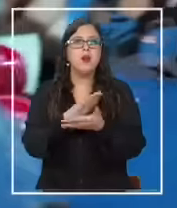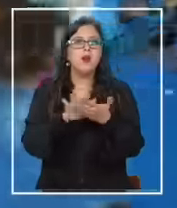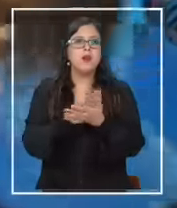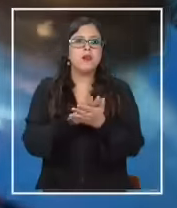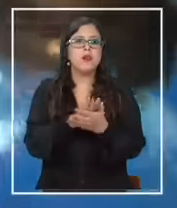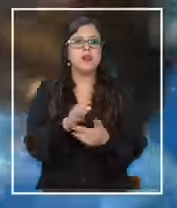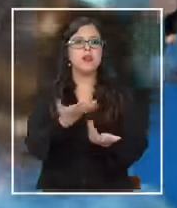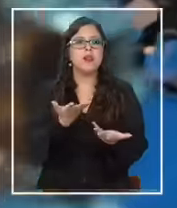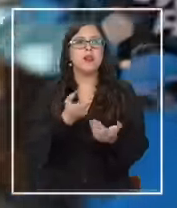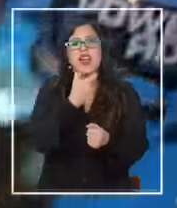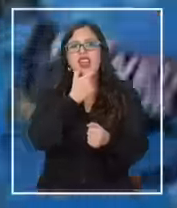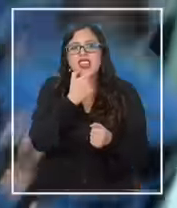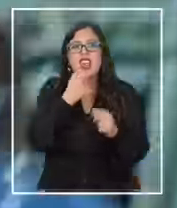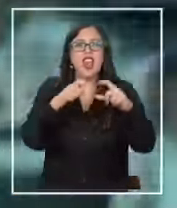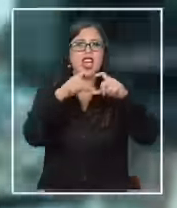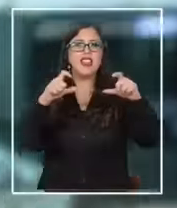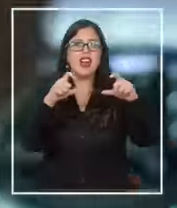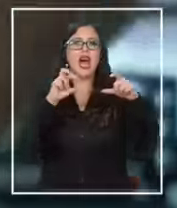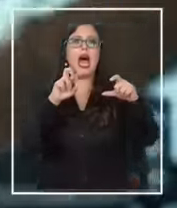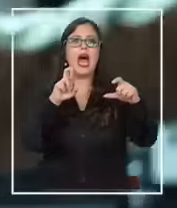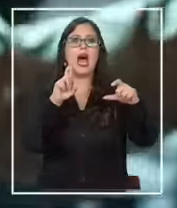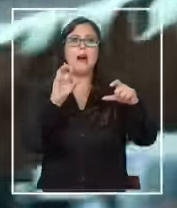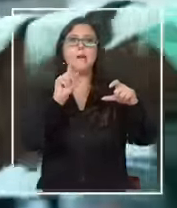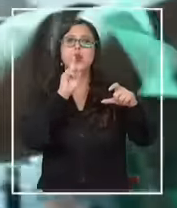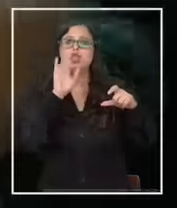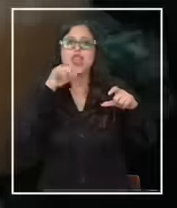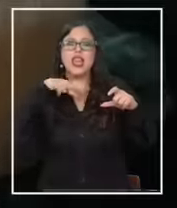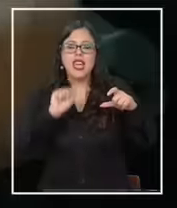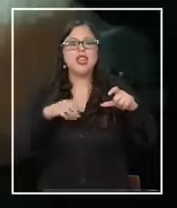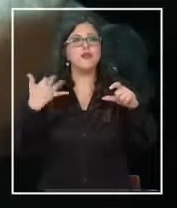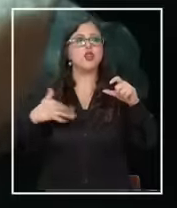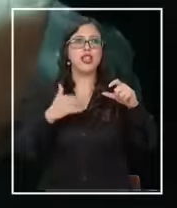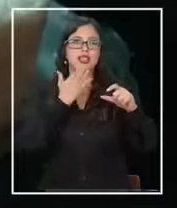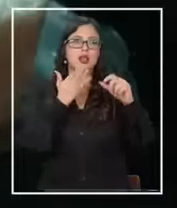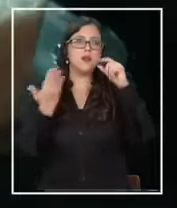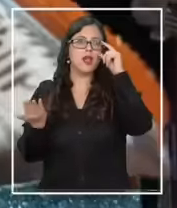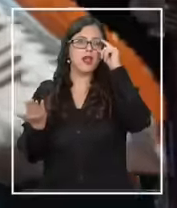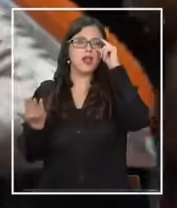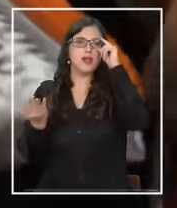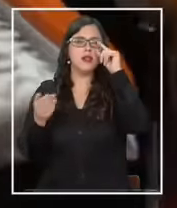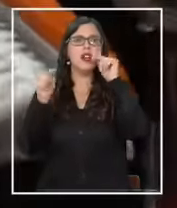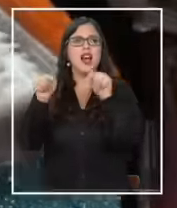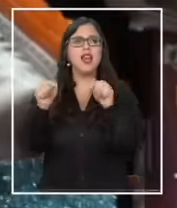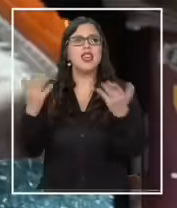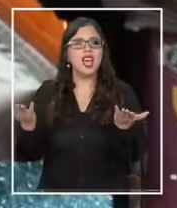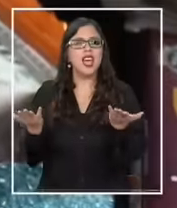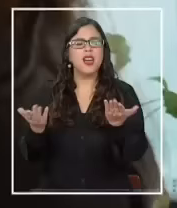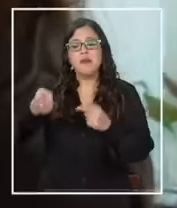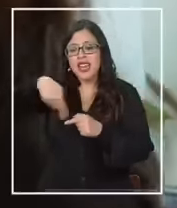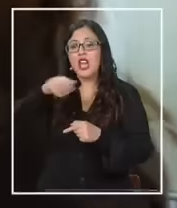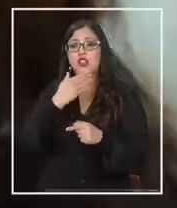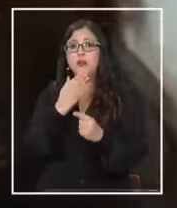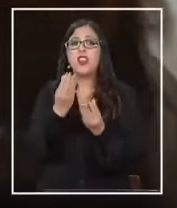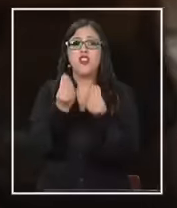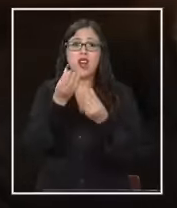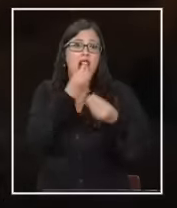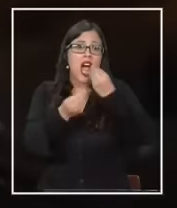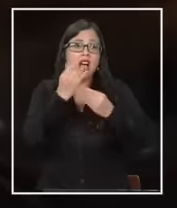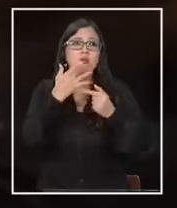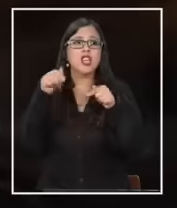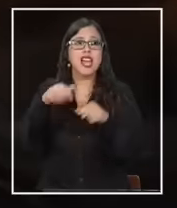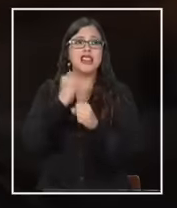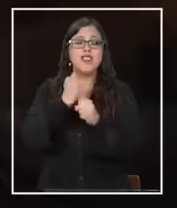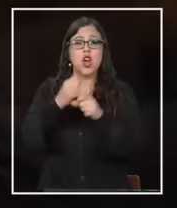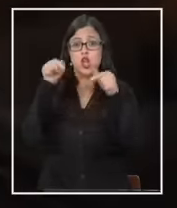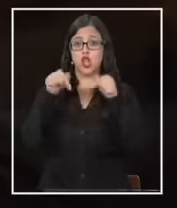o barrita de proteína que son relevantes también la idea es que los voluntarios tengan una buena colación porque la tarea de